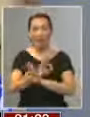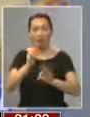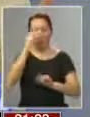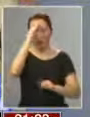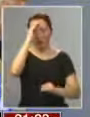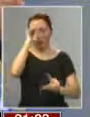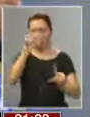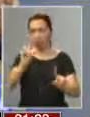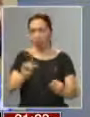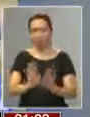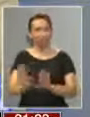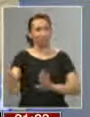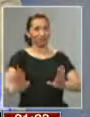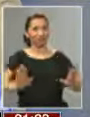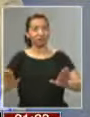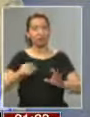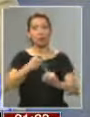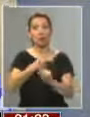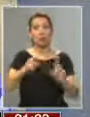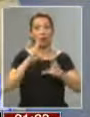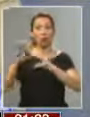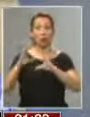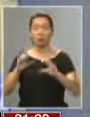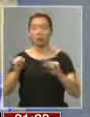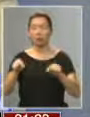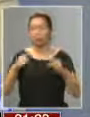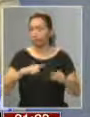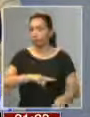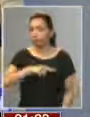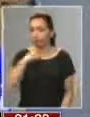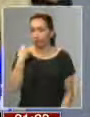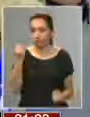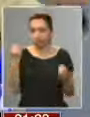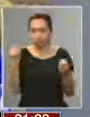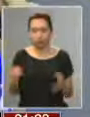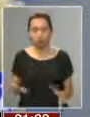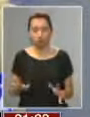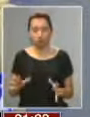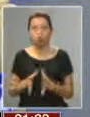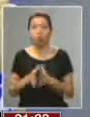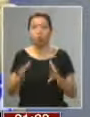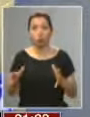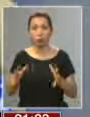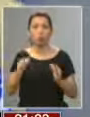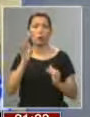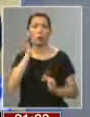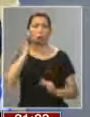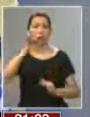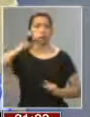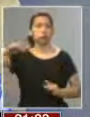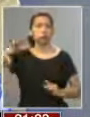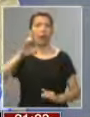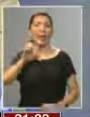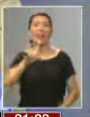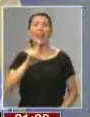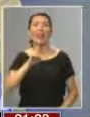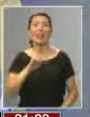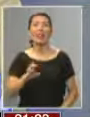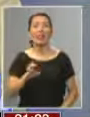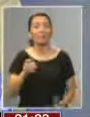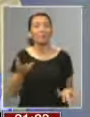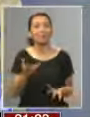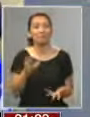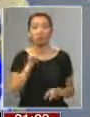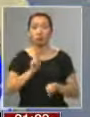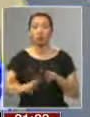No confía en los medios de comunicación. Este es un fracaso brutal que tiene un elite. Y este elite cree que la solución